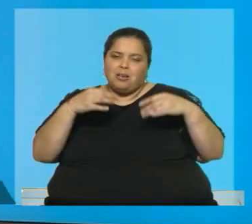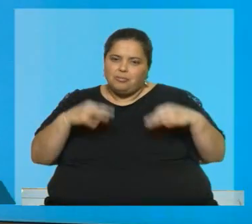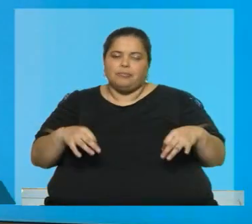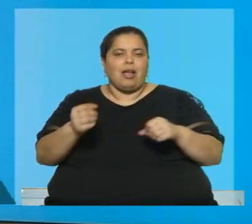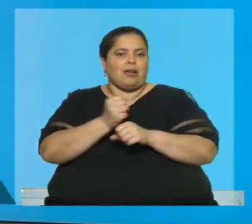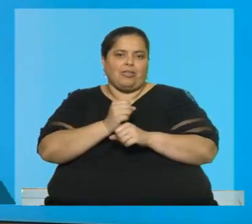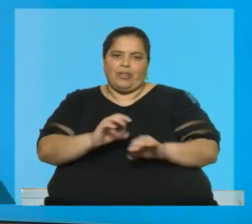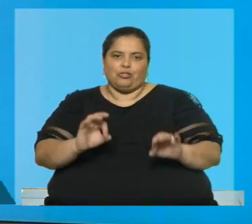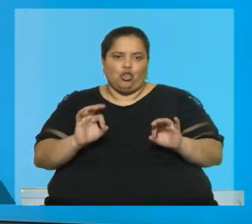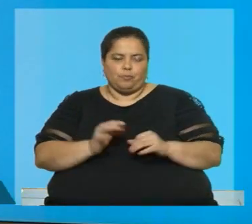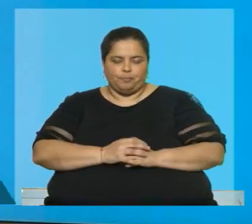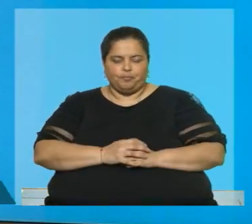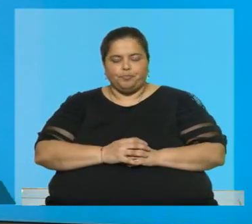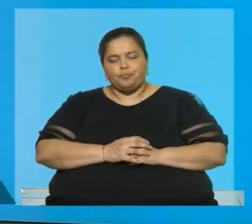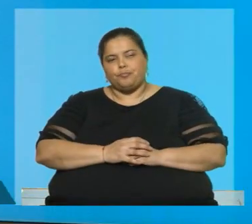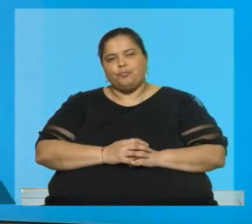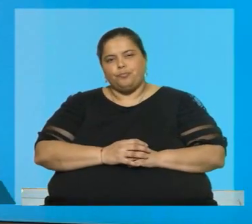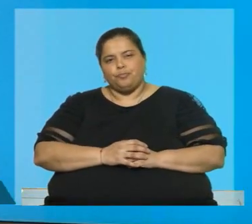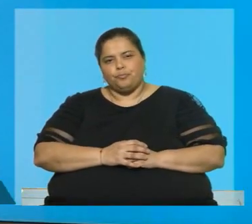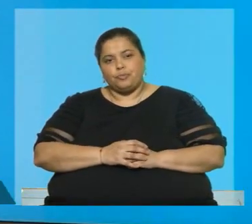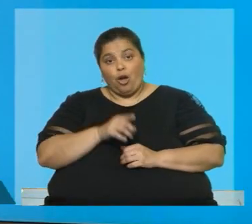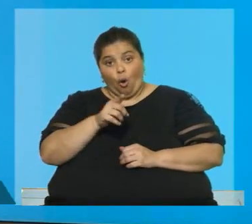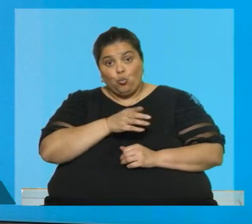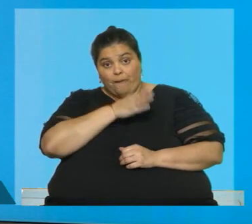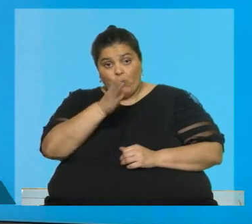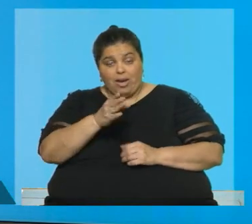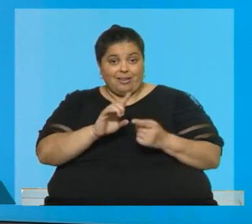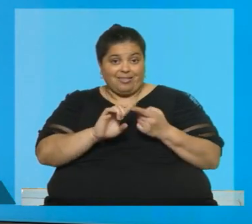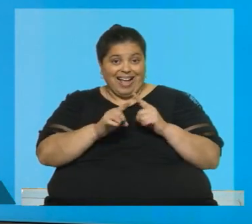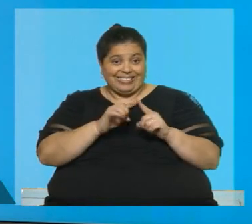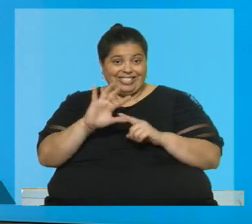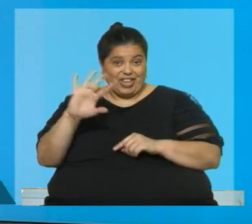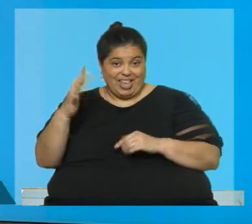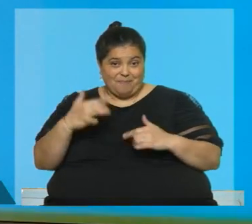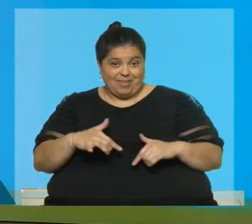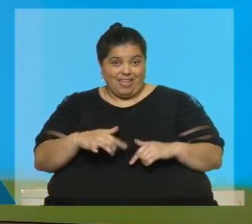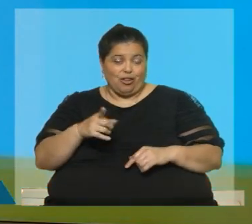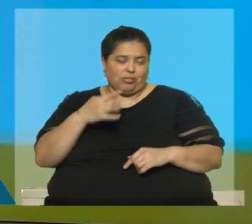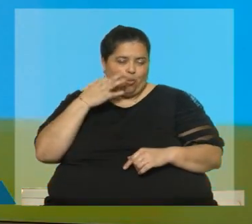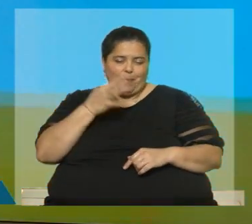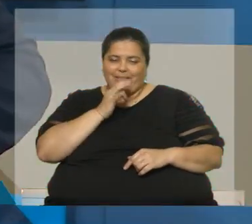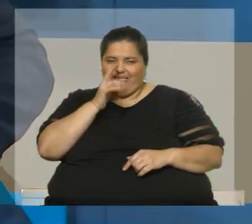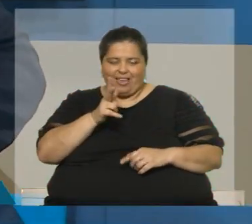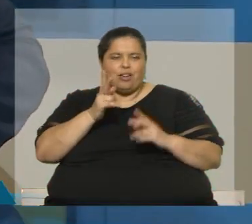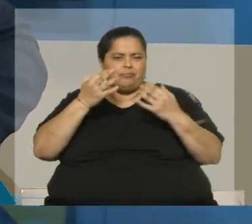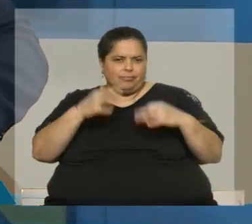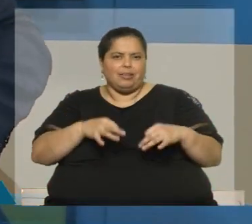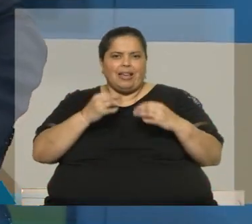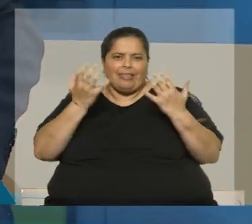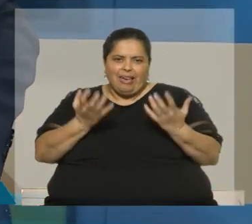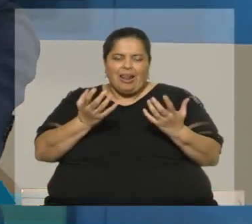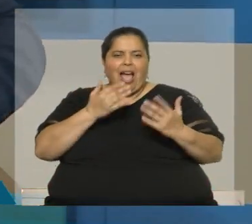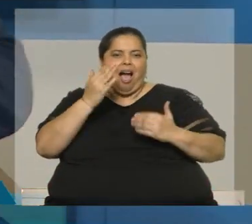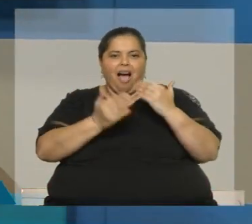Claro, sabe que hoy usted estuvo en la Cancillería, seguramente le dejaron claro que Uruguay quiere avanzar. Bueno, estuve también reunido con el Canciller.